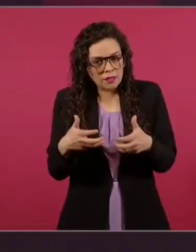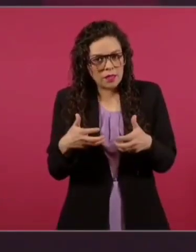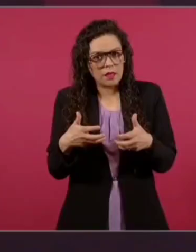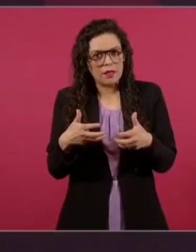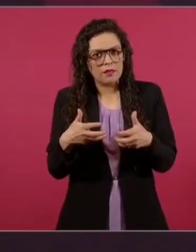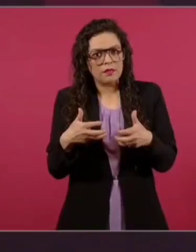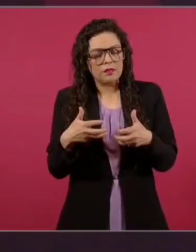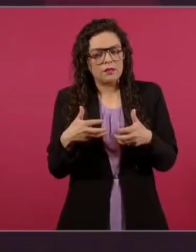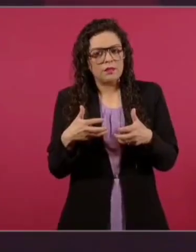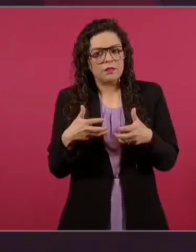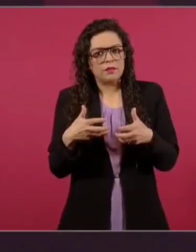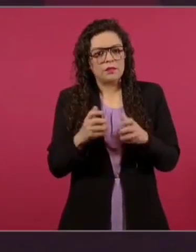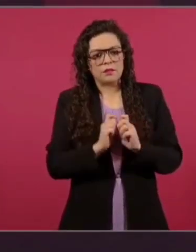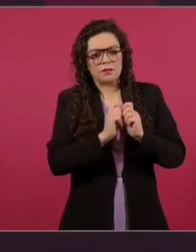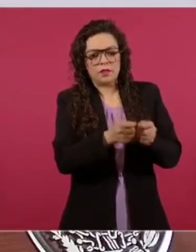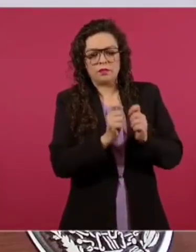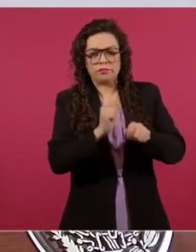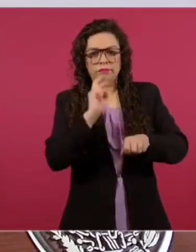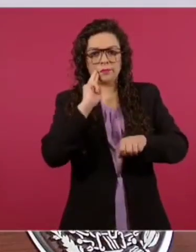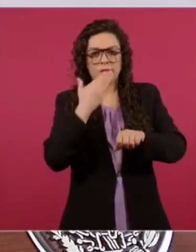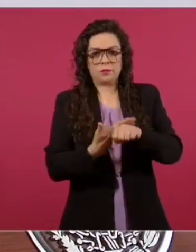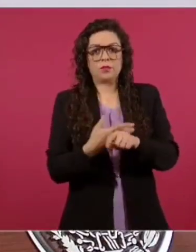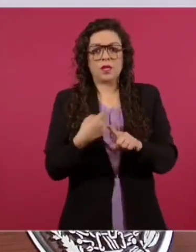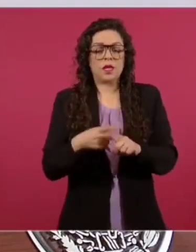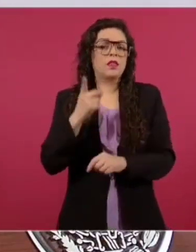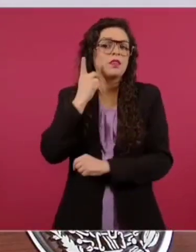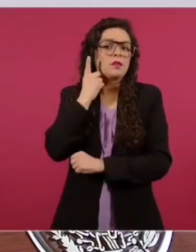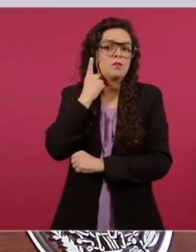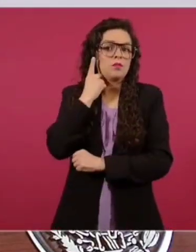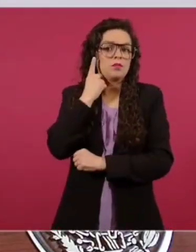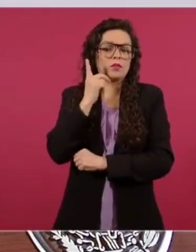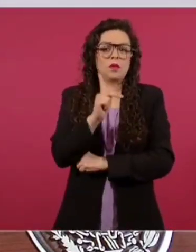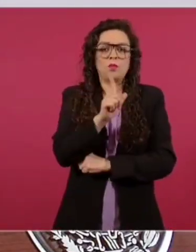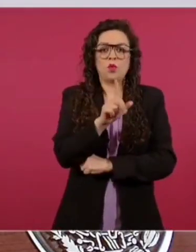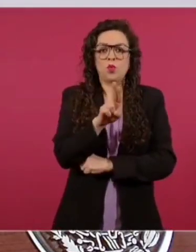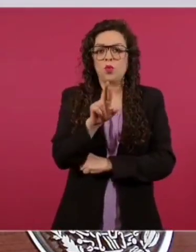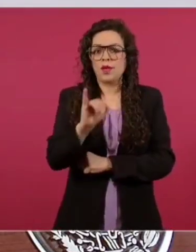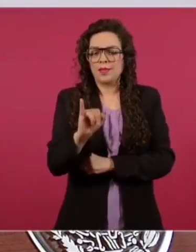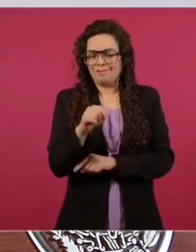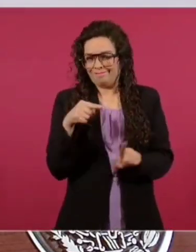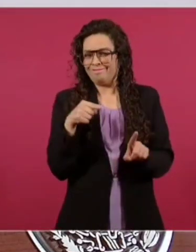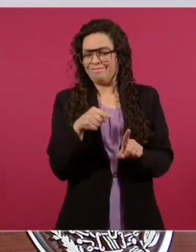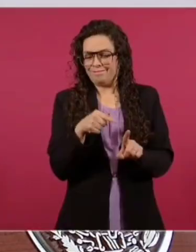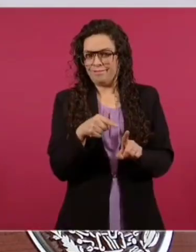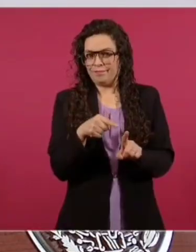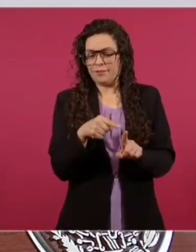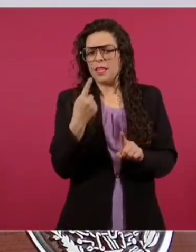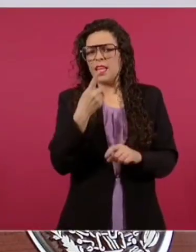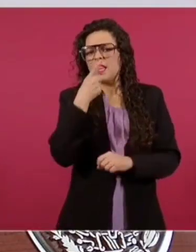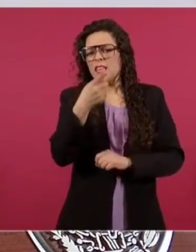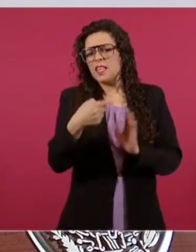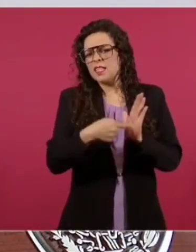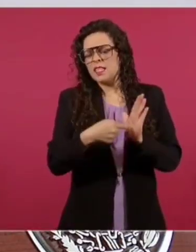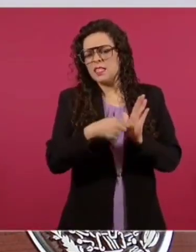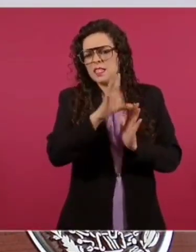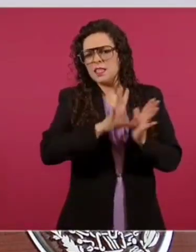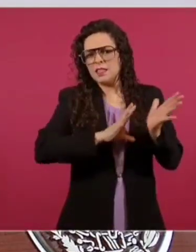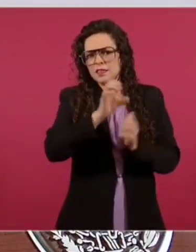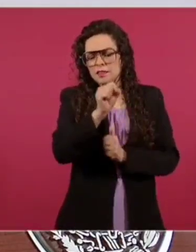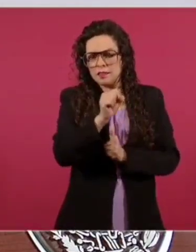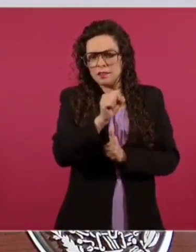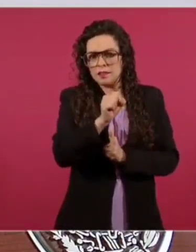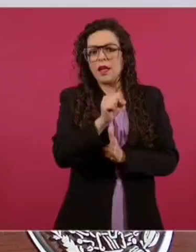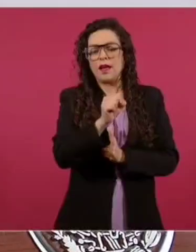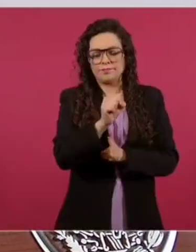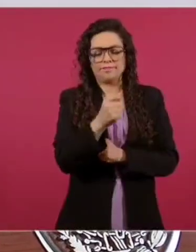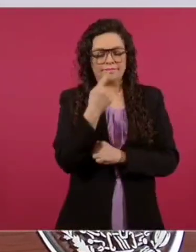plurinominales. Entonces, la Constitución establece que deben,